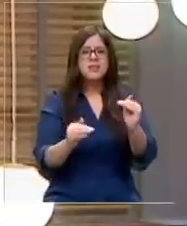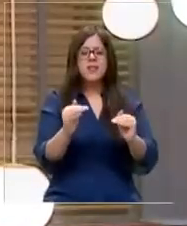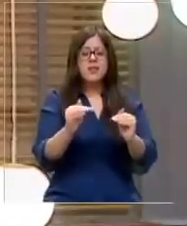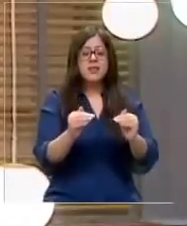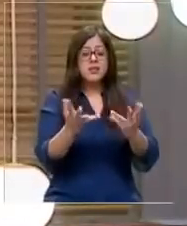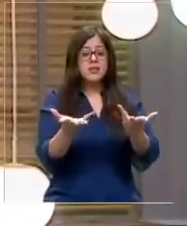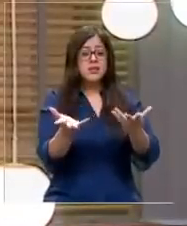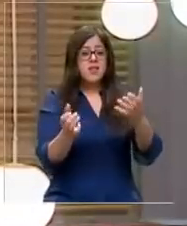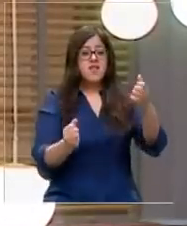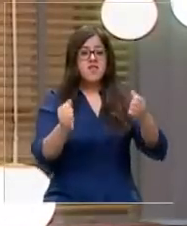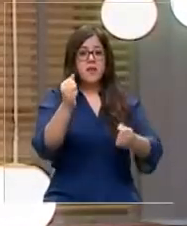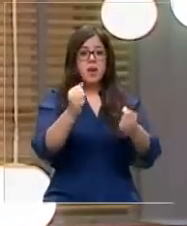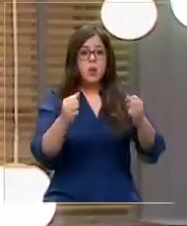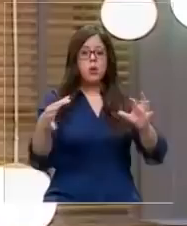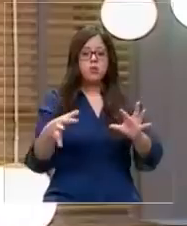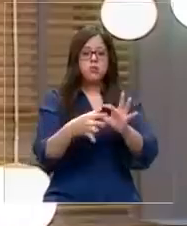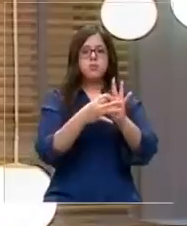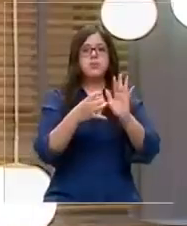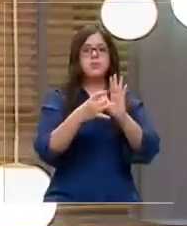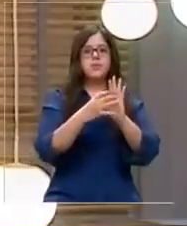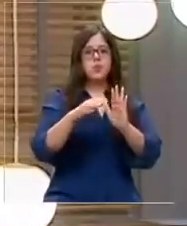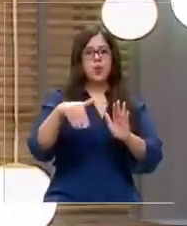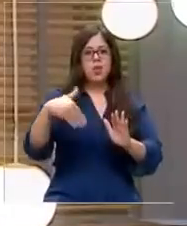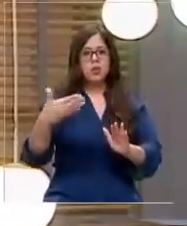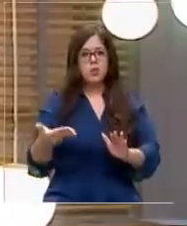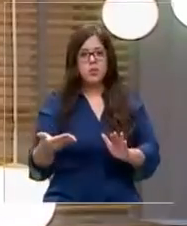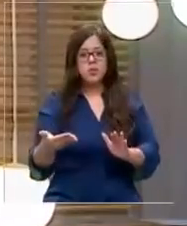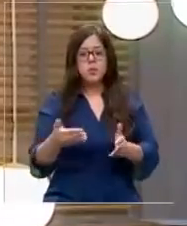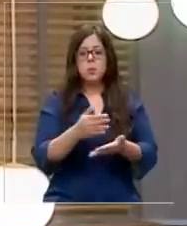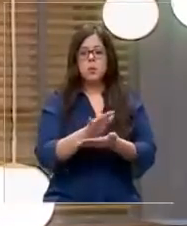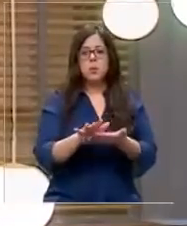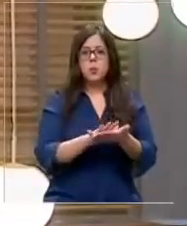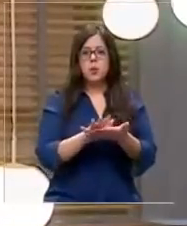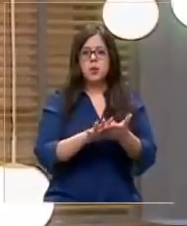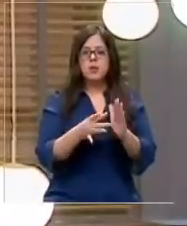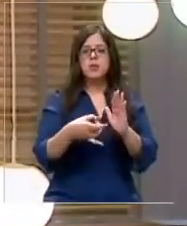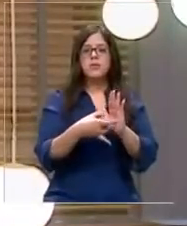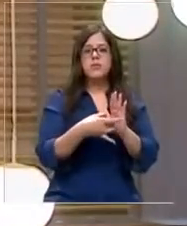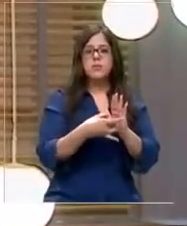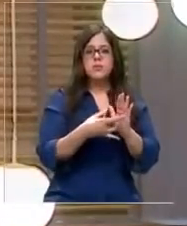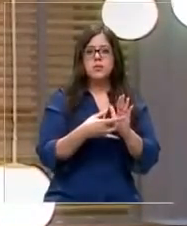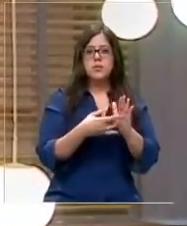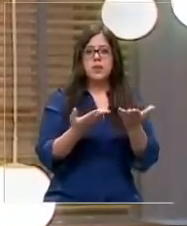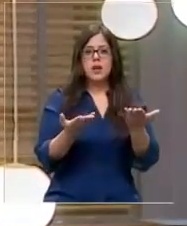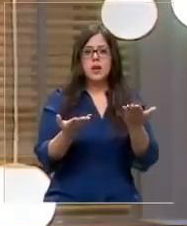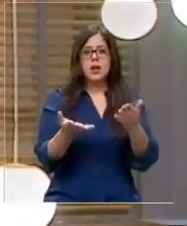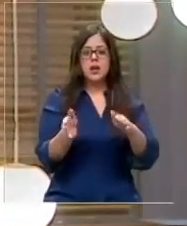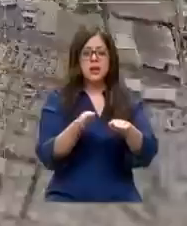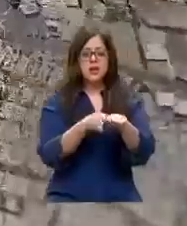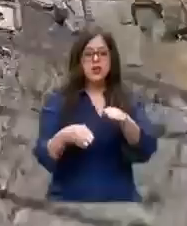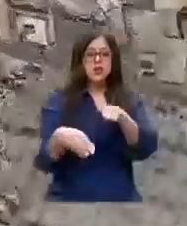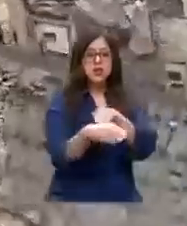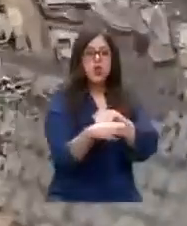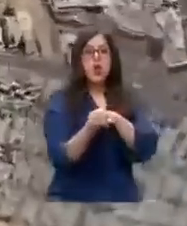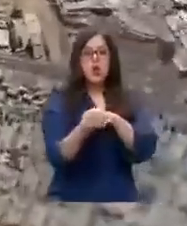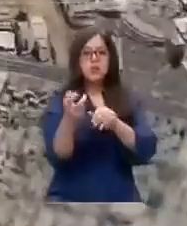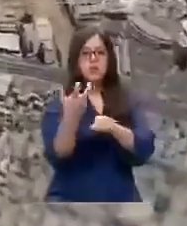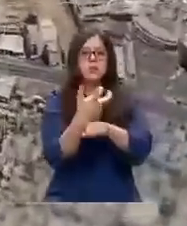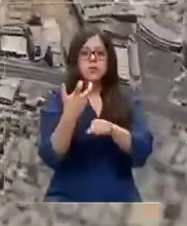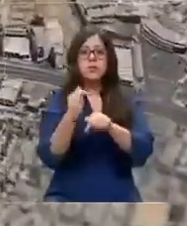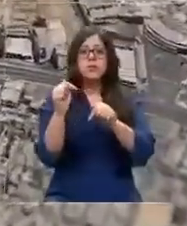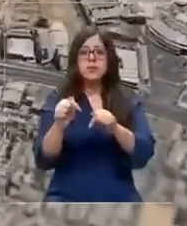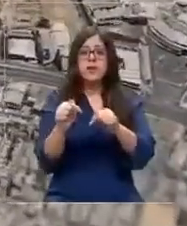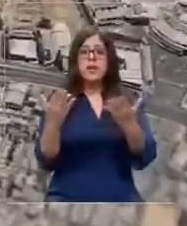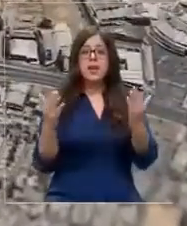estos vehículos están vinculados con algún delito posterior, por ejemplo, el delito de encerronas o de portonazo. De hecho, la